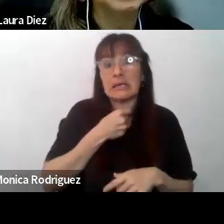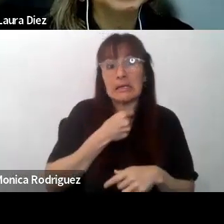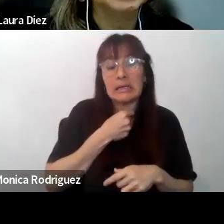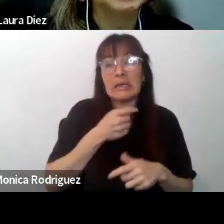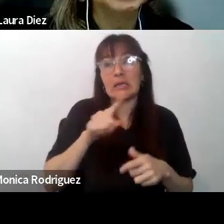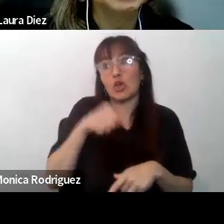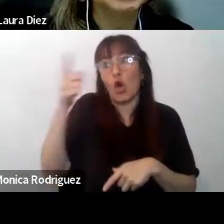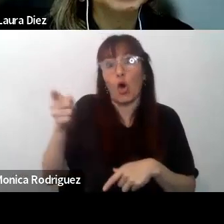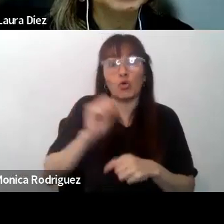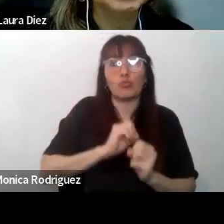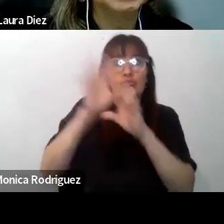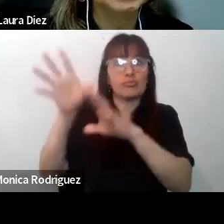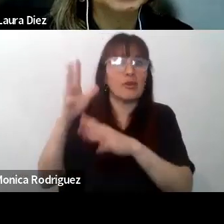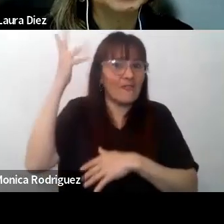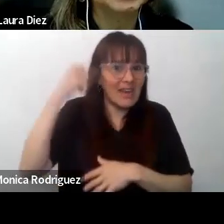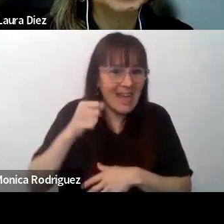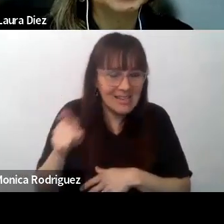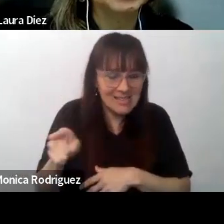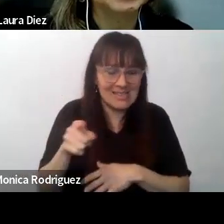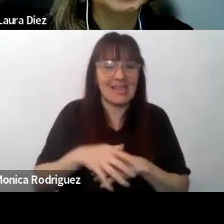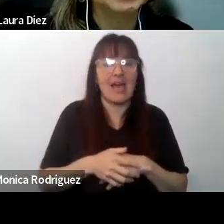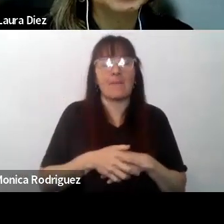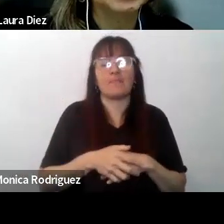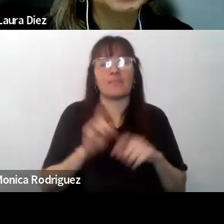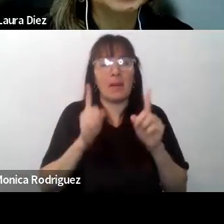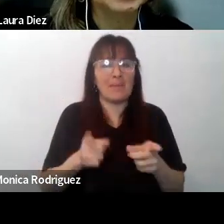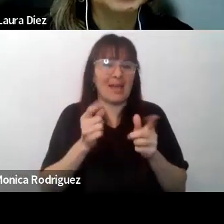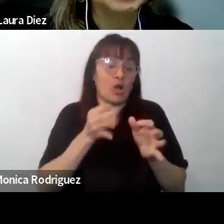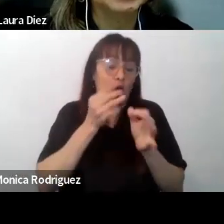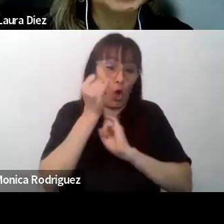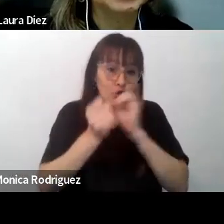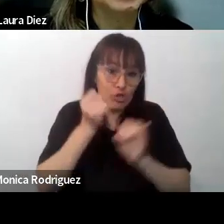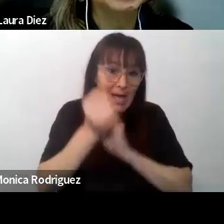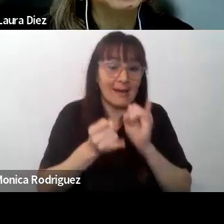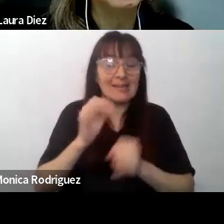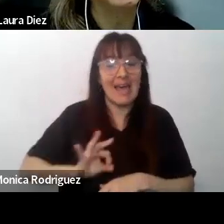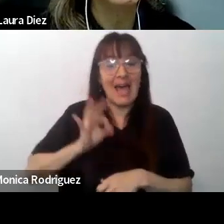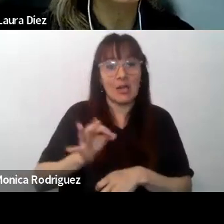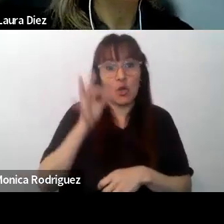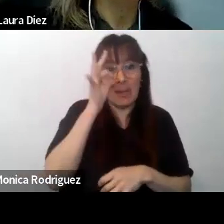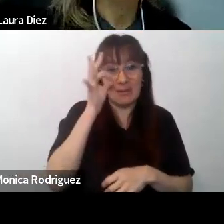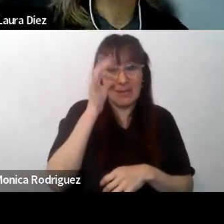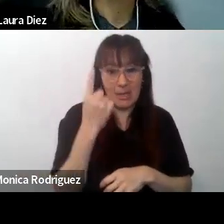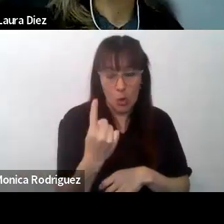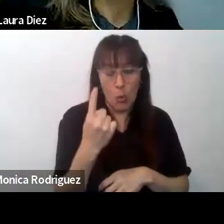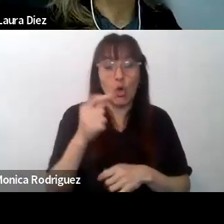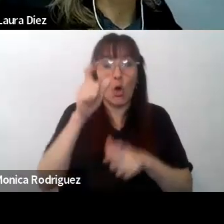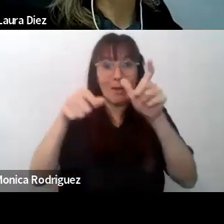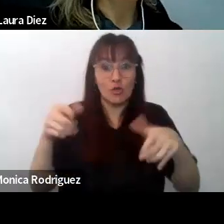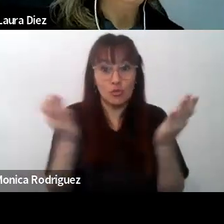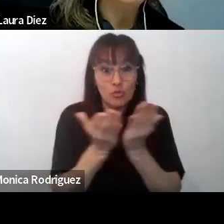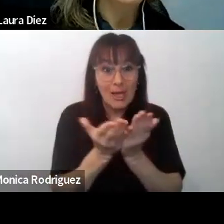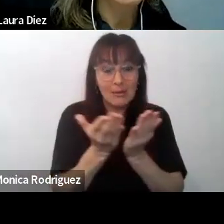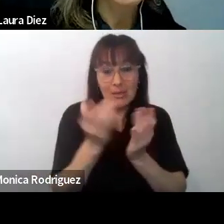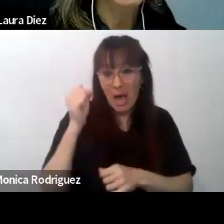francesas. De hecho, contarles que desde 2021, estudiantes franceses ya están